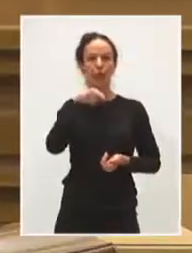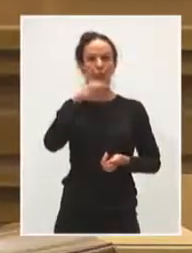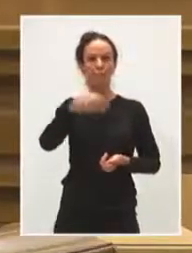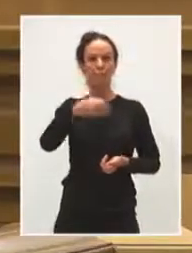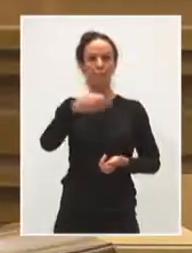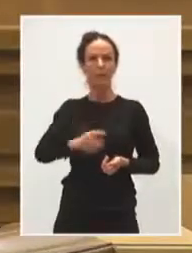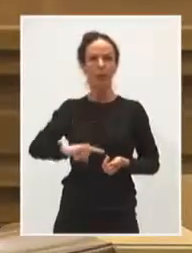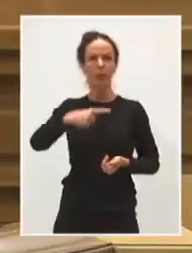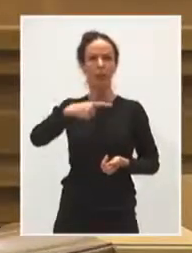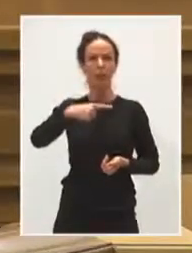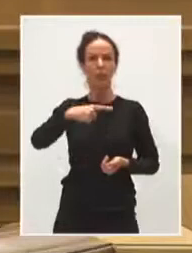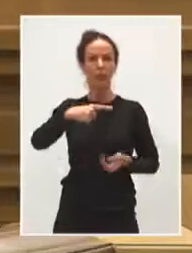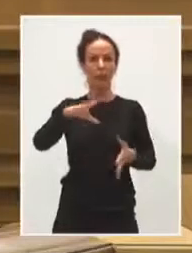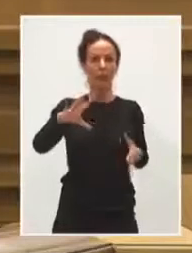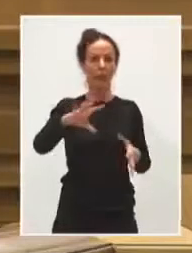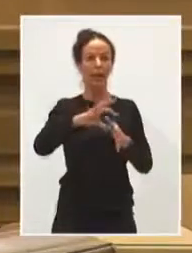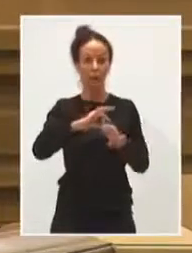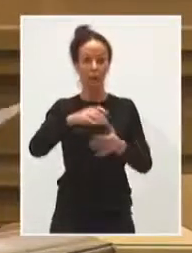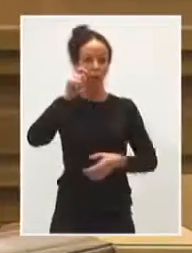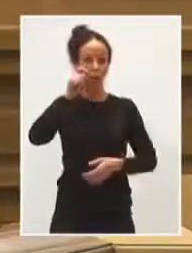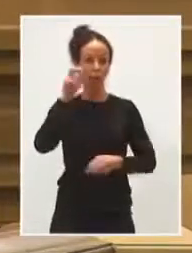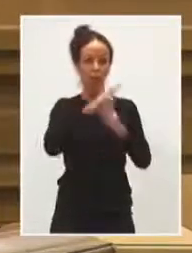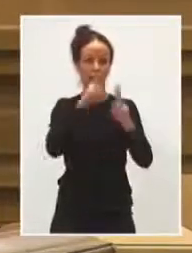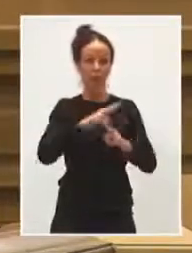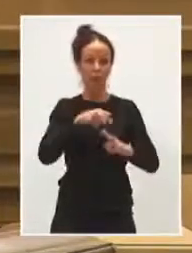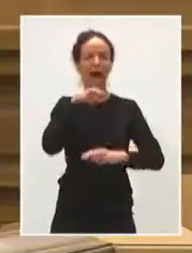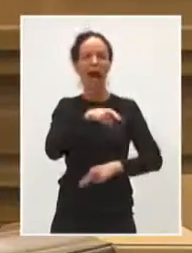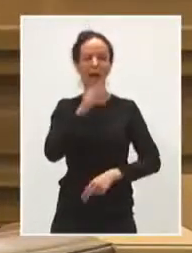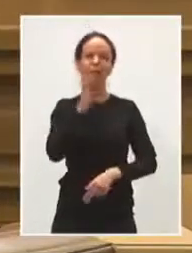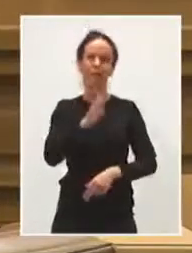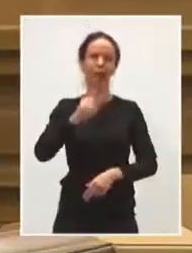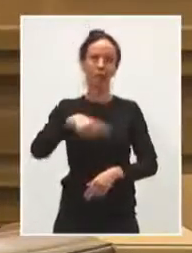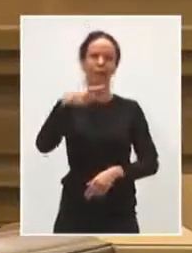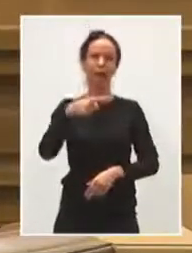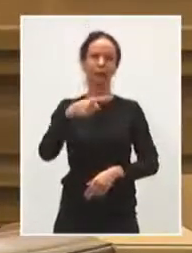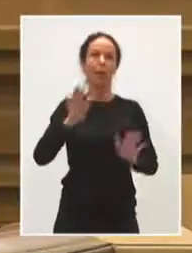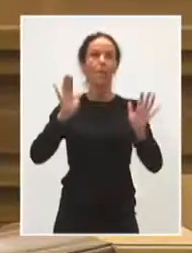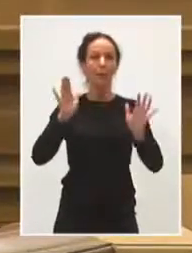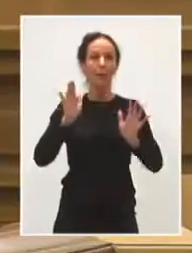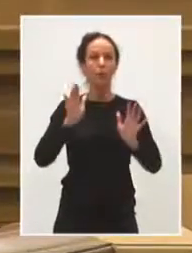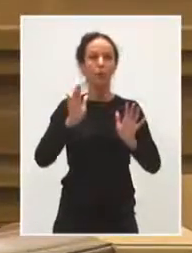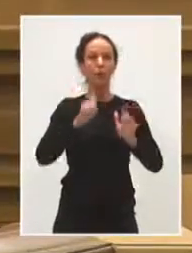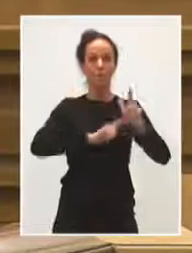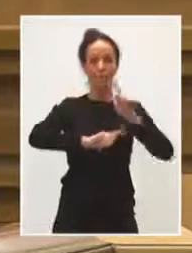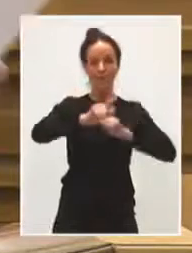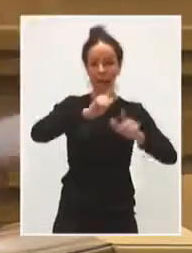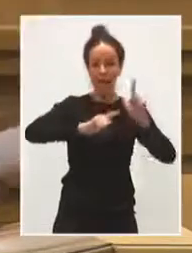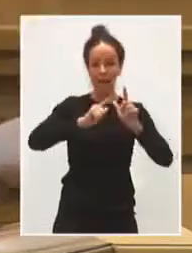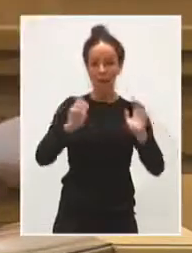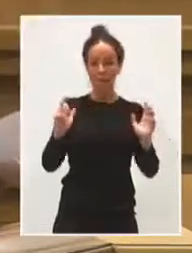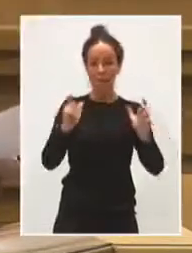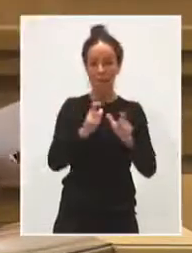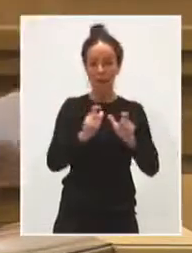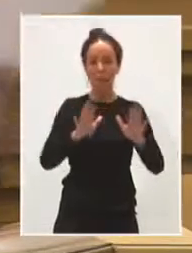y más vinculados al turismo internacional. Pero lo cierto y verdad es que la gente ha habido menos viajeros, pero han estado más